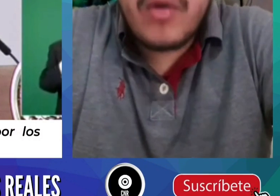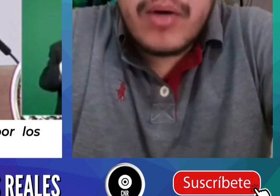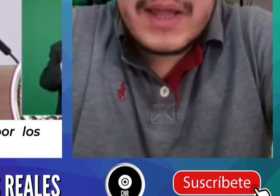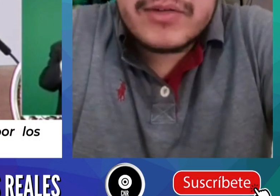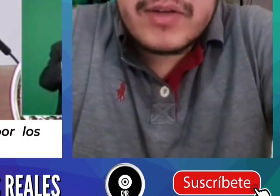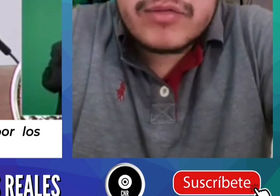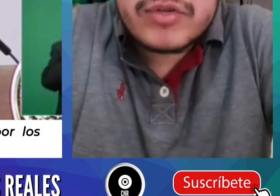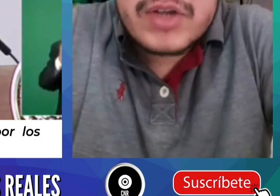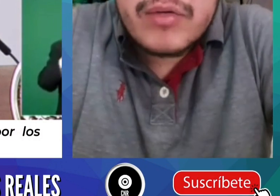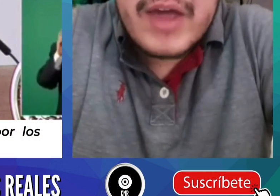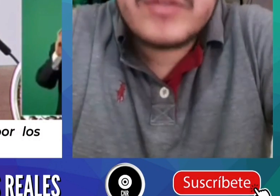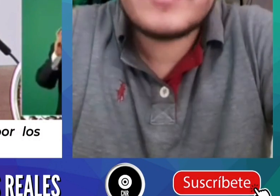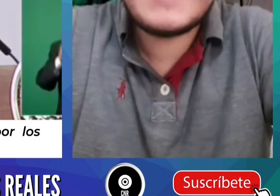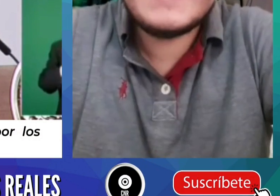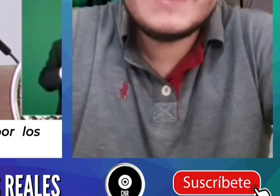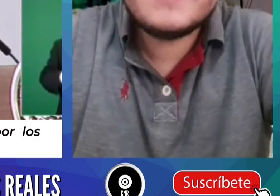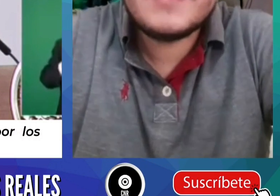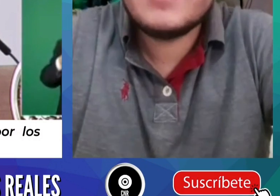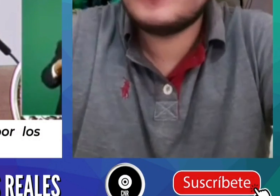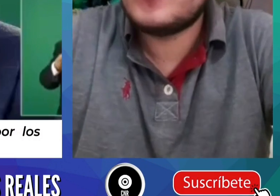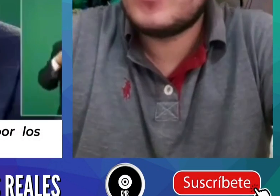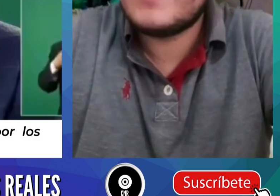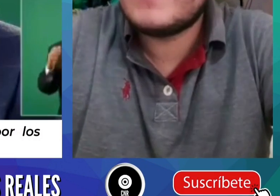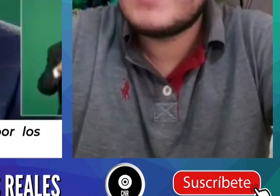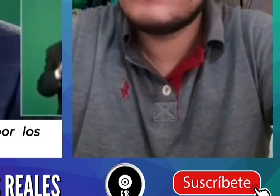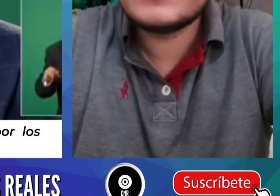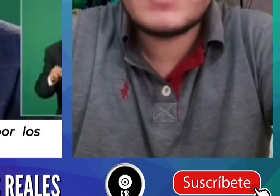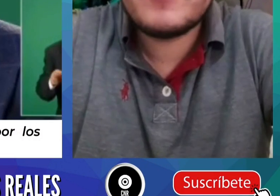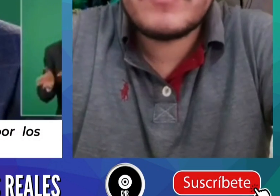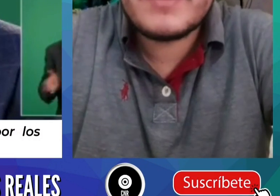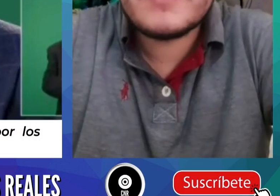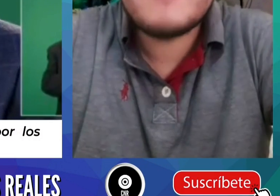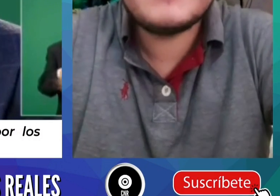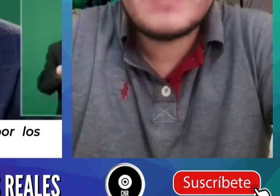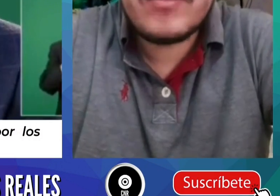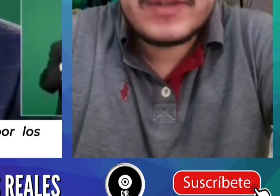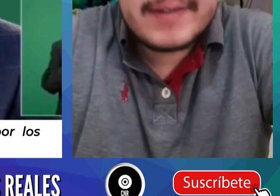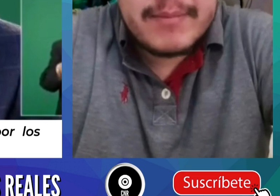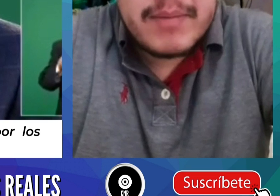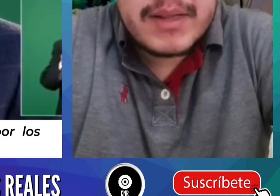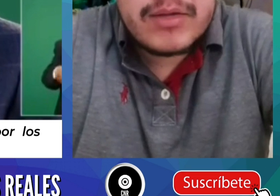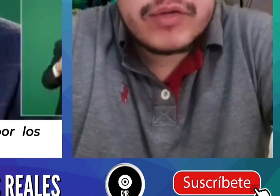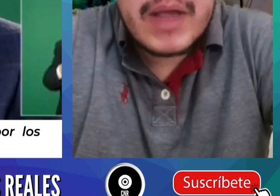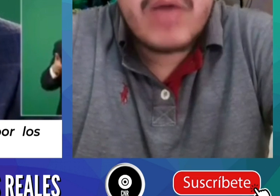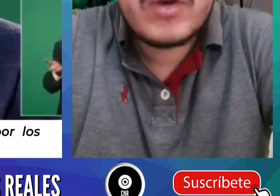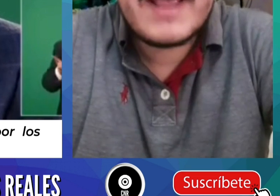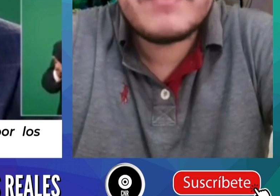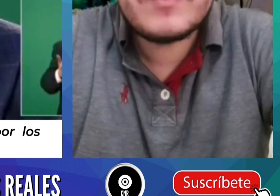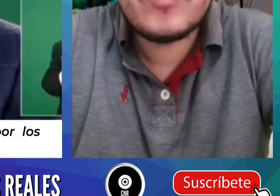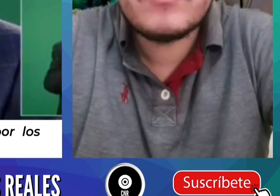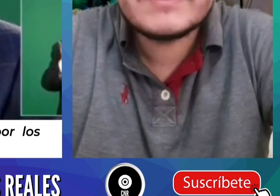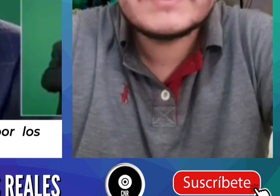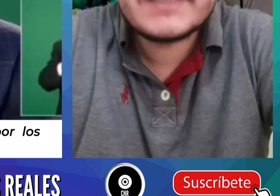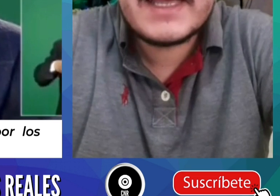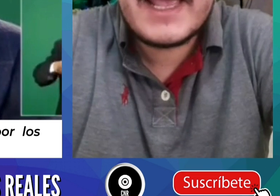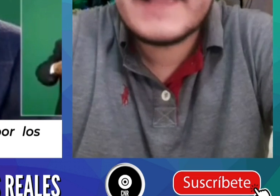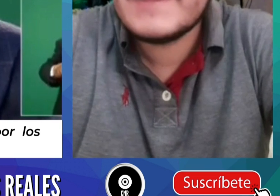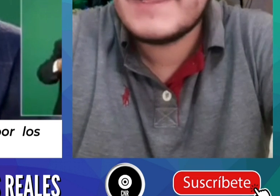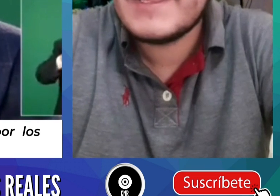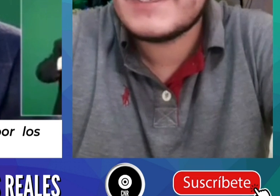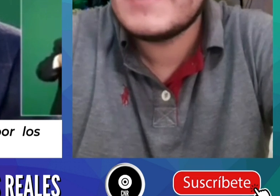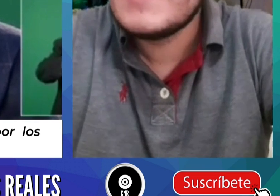Hola a todos, qué gusto saludarlos en este subcanal. Muchas gracias por ver este video y sean bienvenidos a una emisión más de